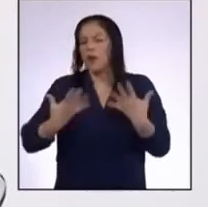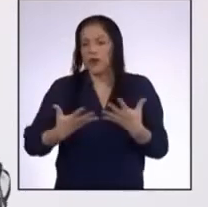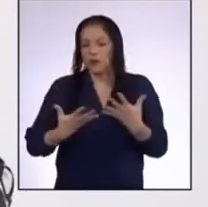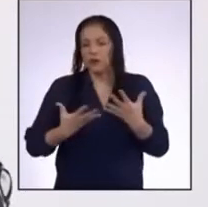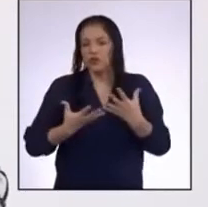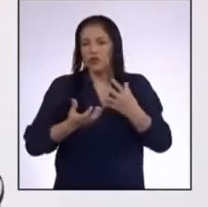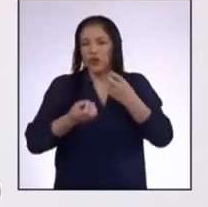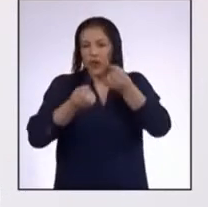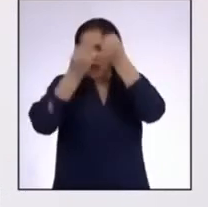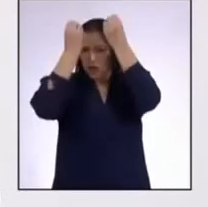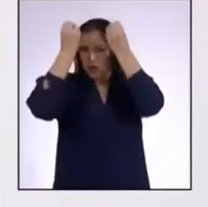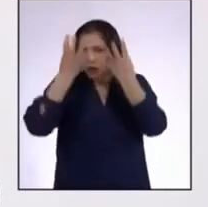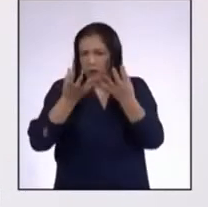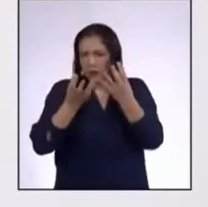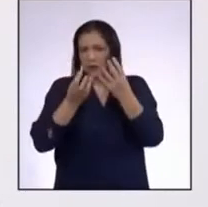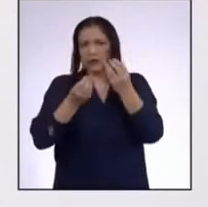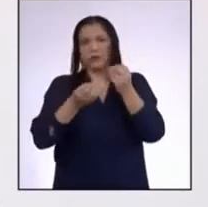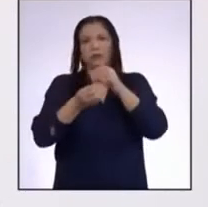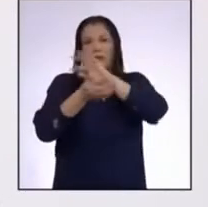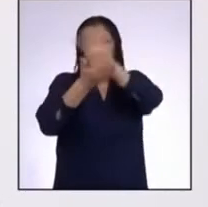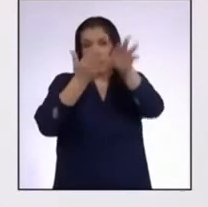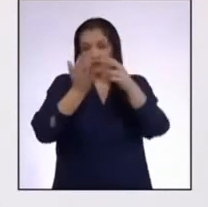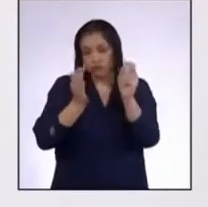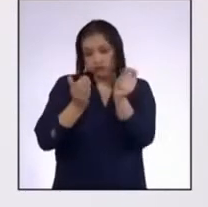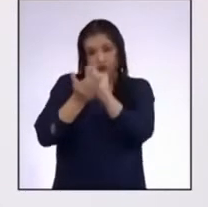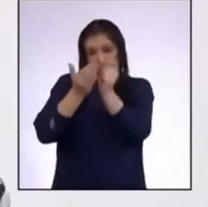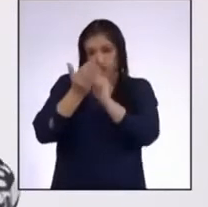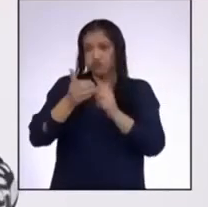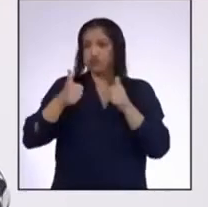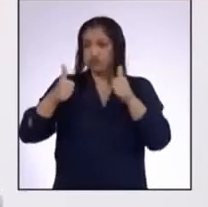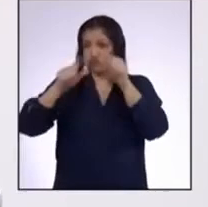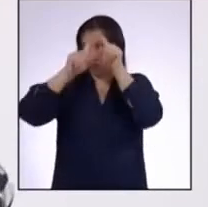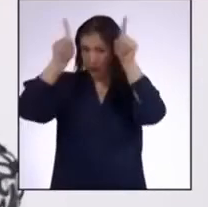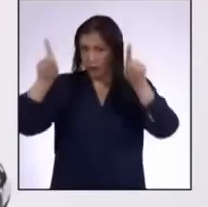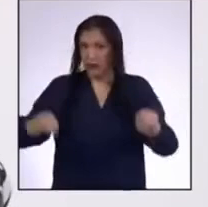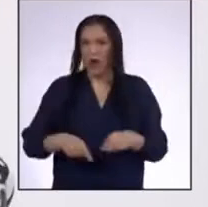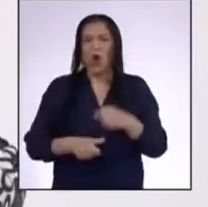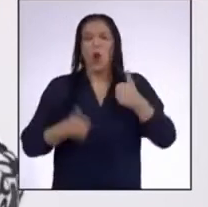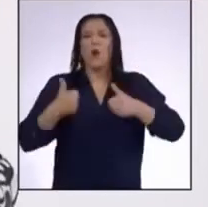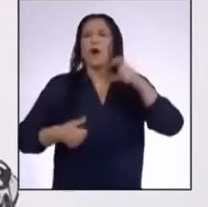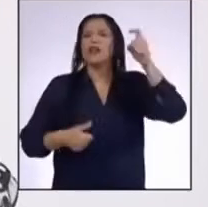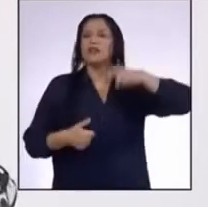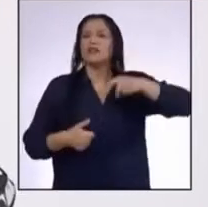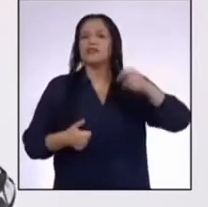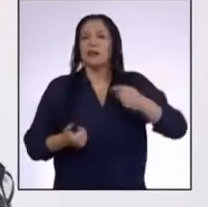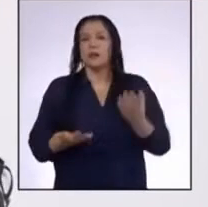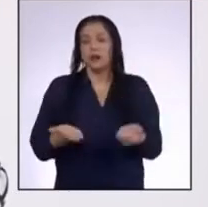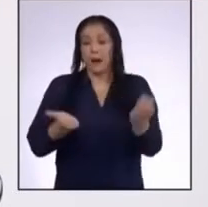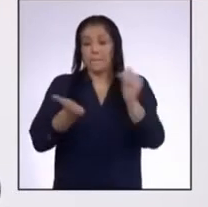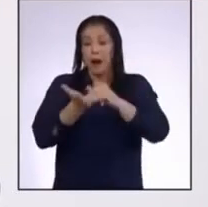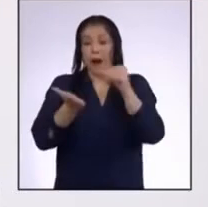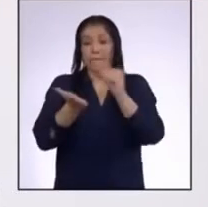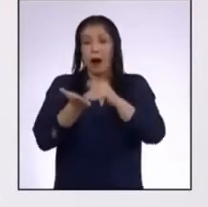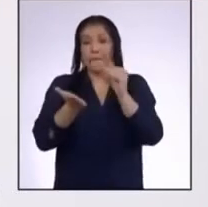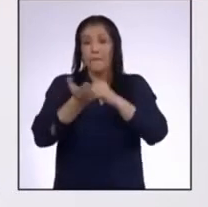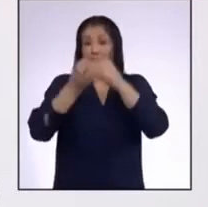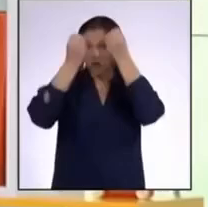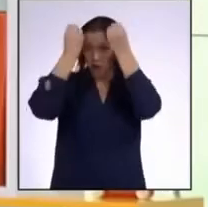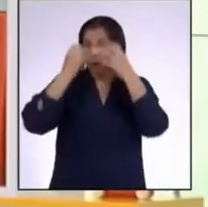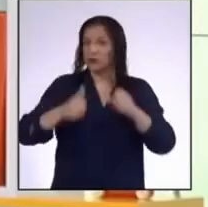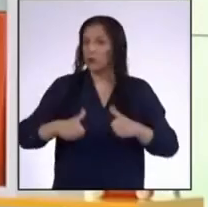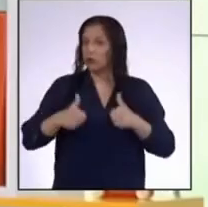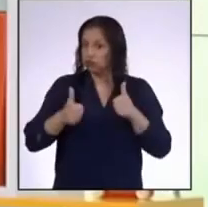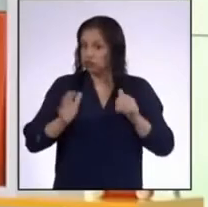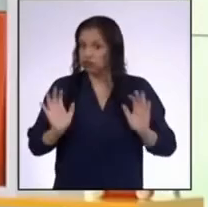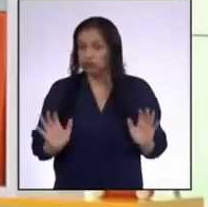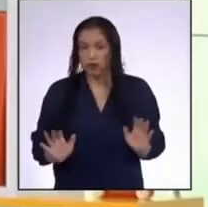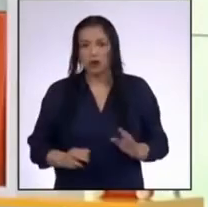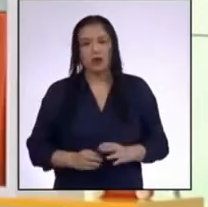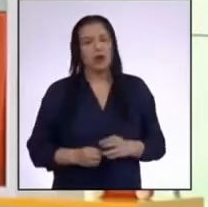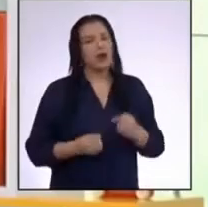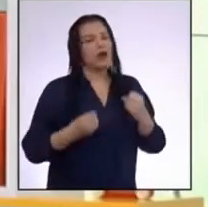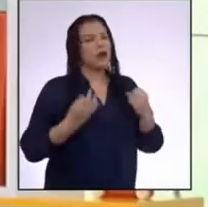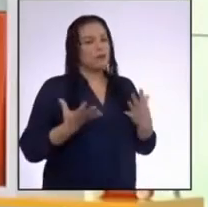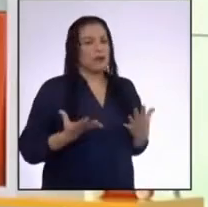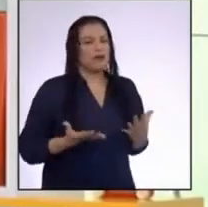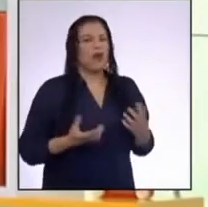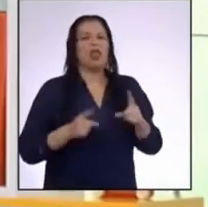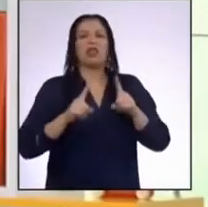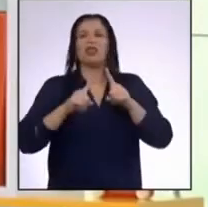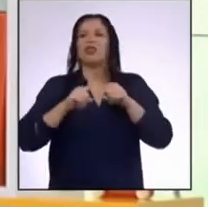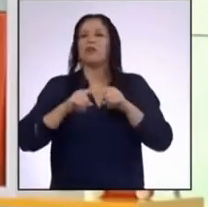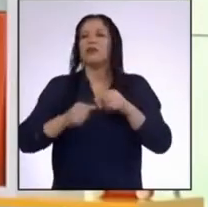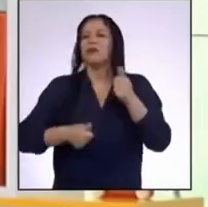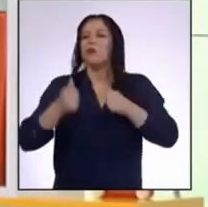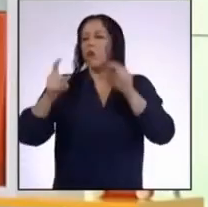nuestra infografía? ¿Qué necesitamos para que tenga mucha más información? Bueno, todo